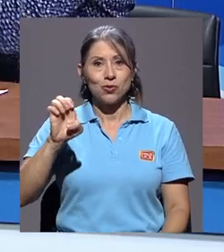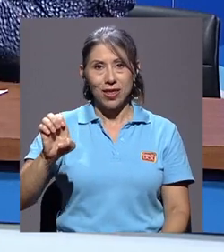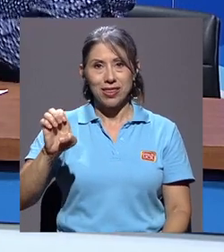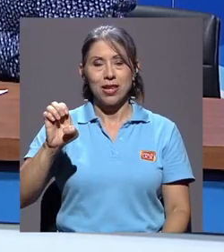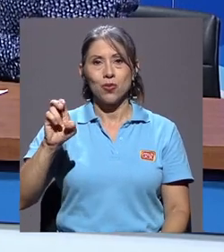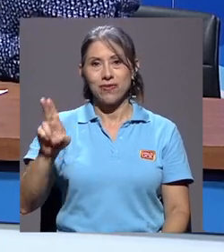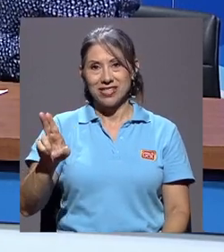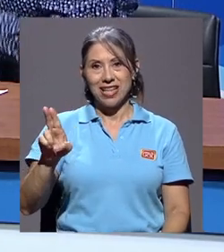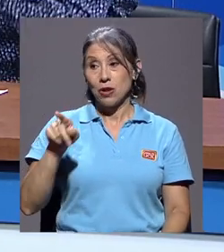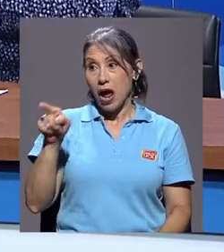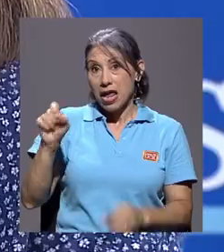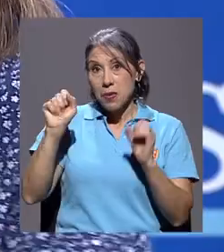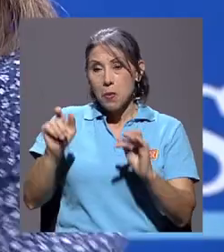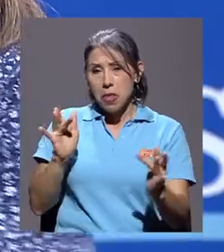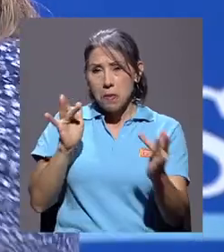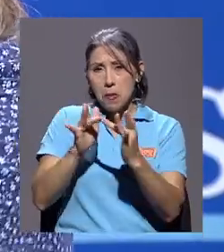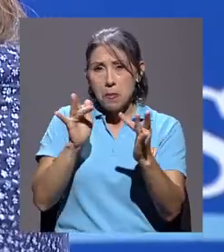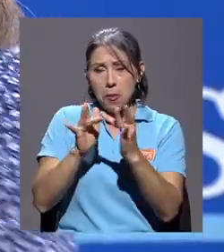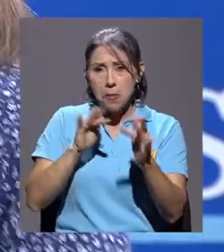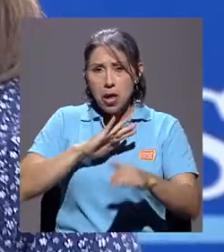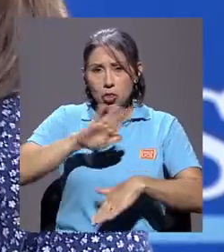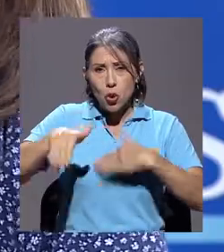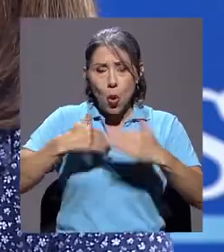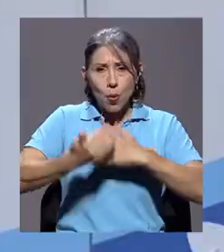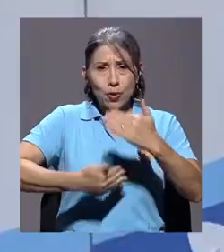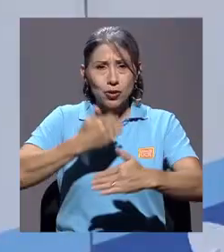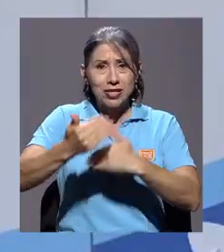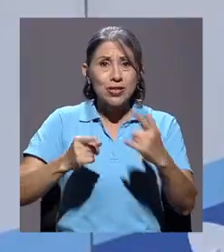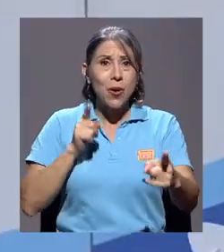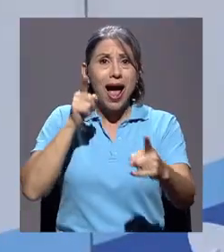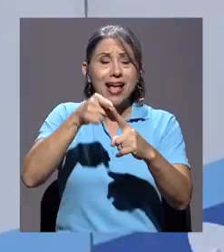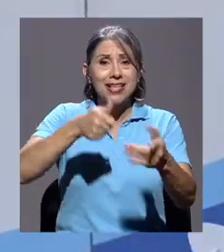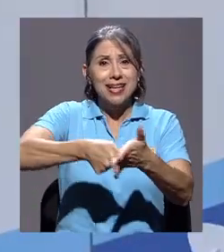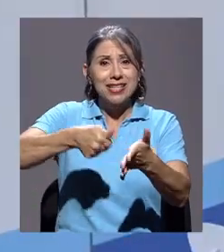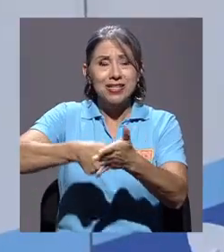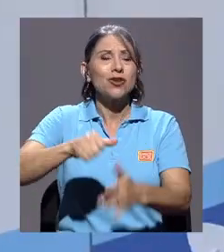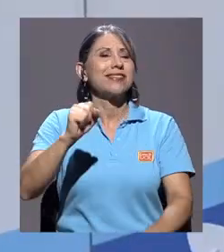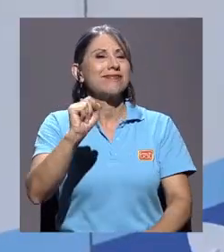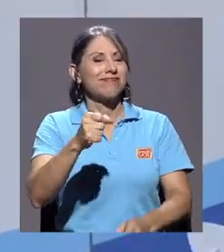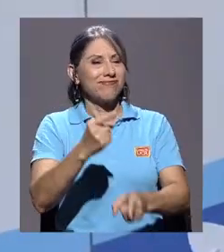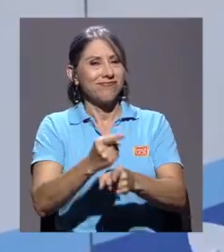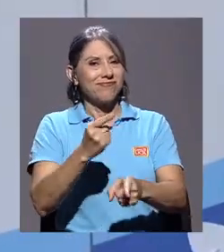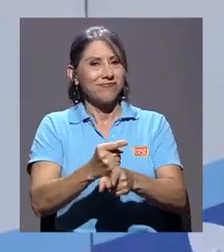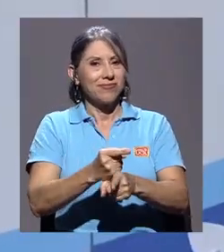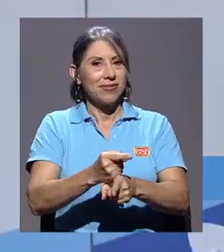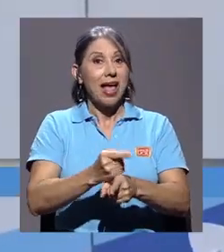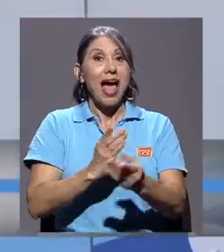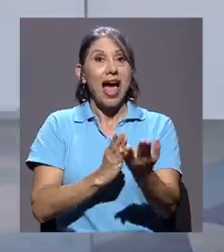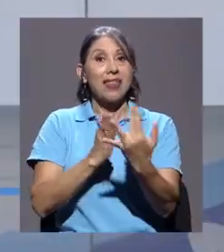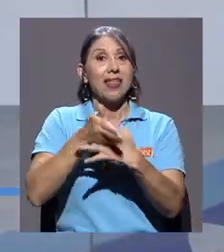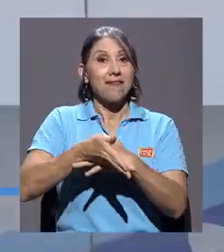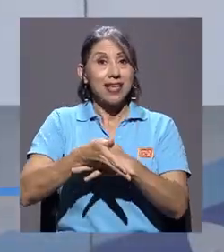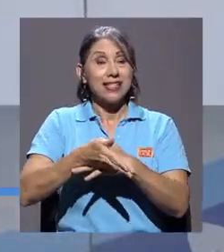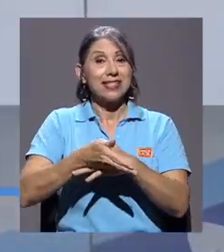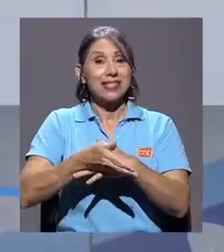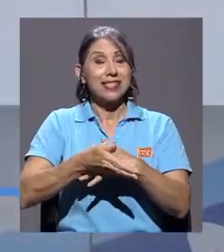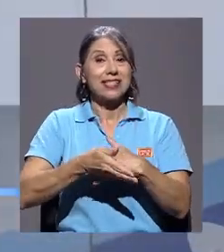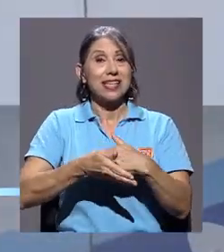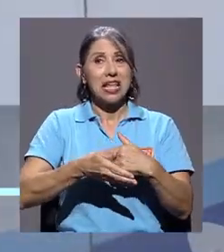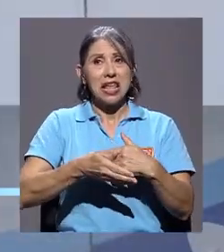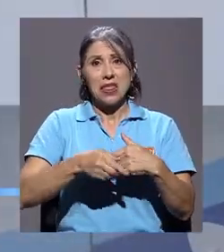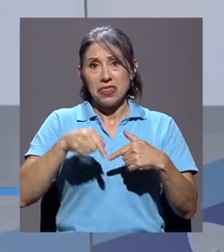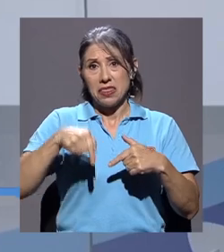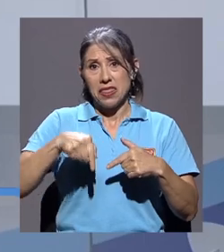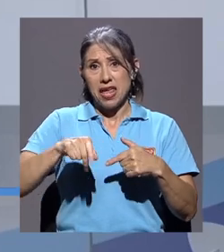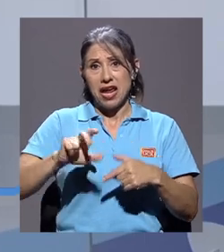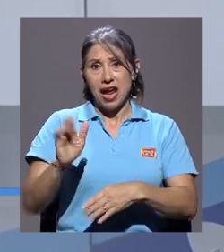ir siguiendo los pasos del proceso hasta el que viene en los dos días de elecciones. Exacto. De hecho, vamos a publicar a través del canal en